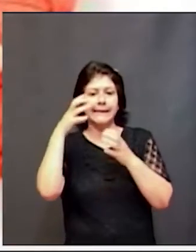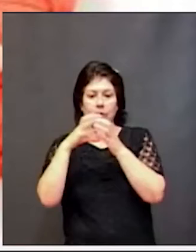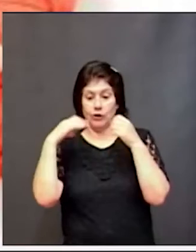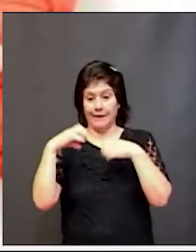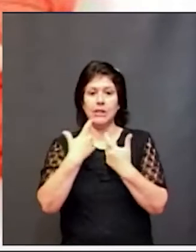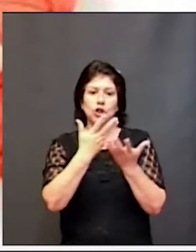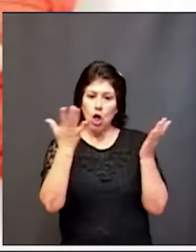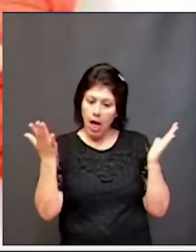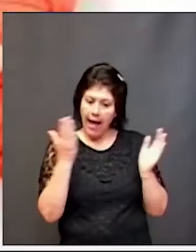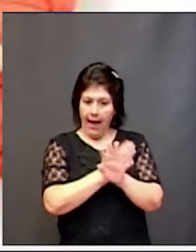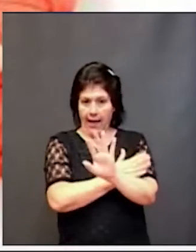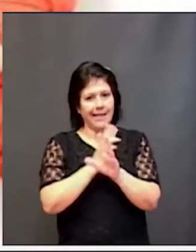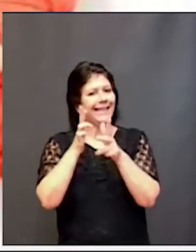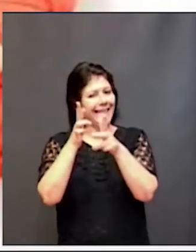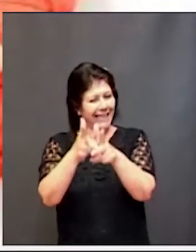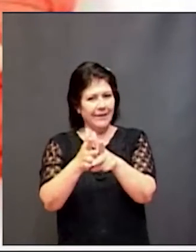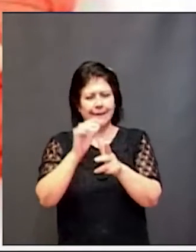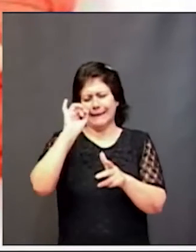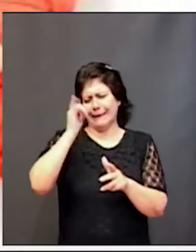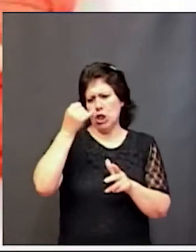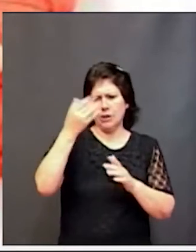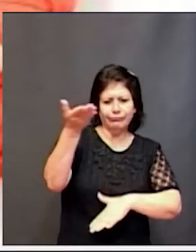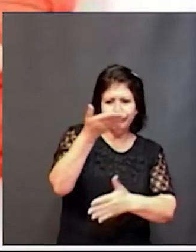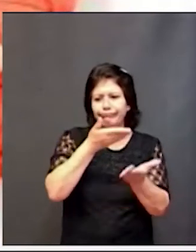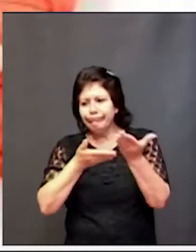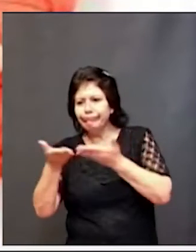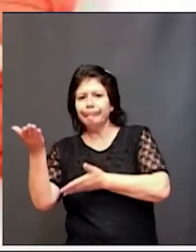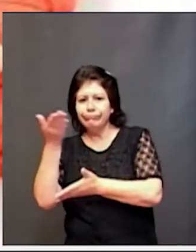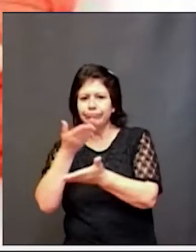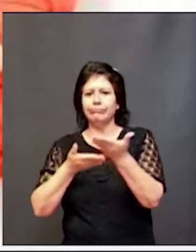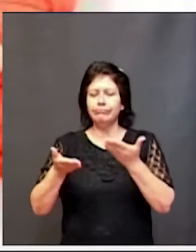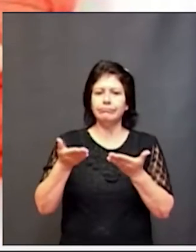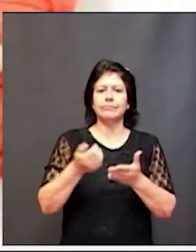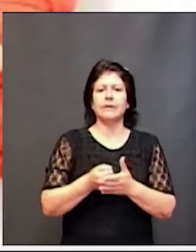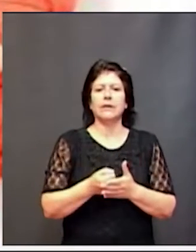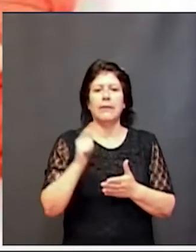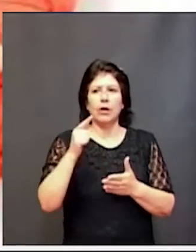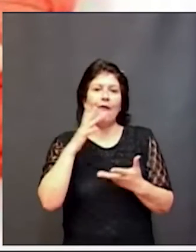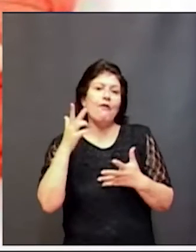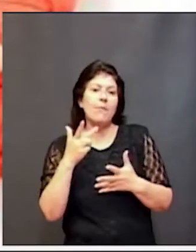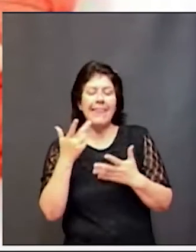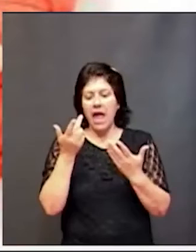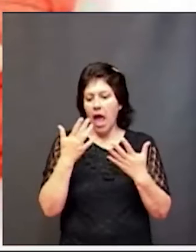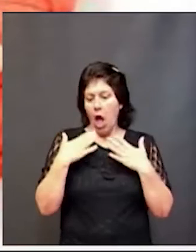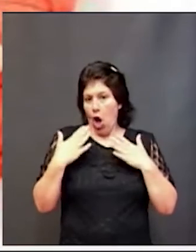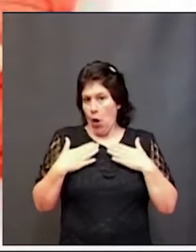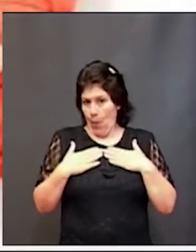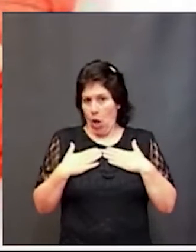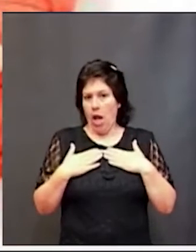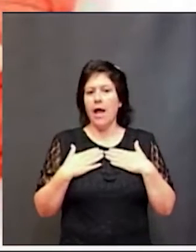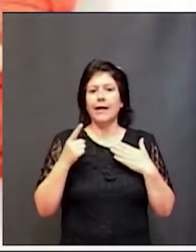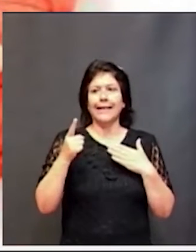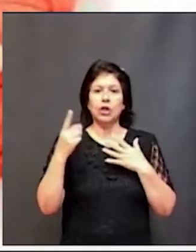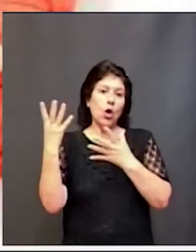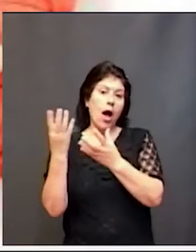ya lo venimos diciendo necesita interacciones para que impacten en el nivel de hormonas las hormonas son las que